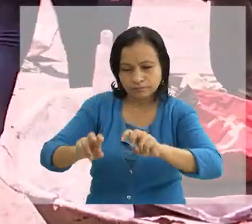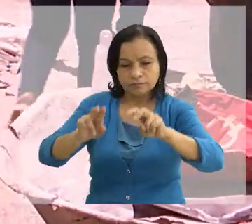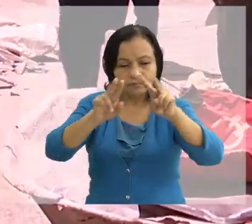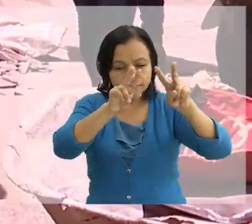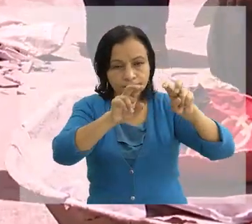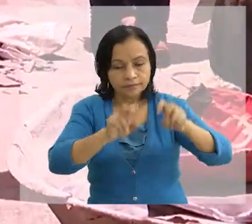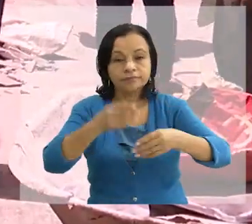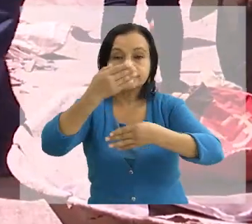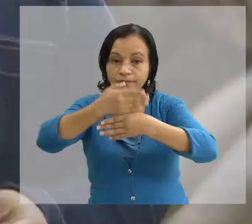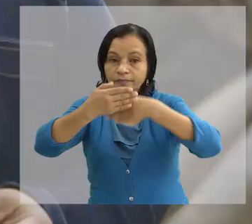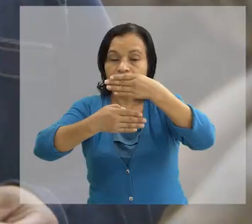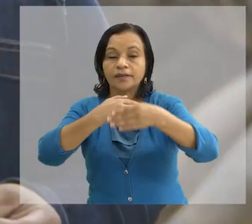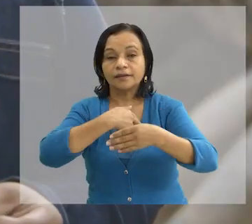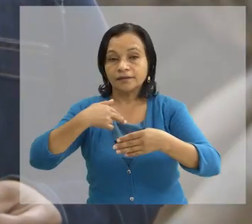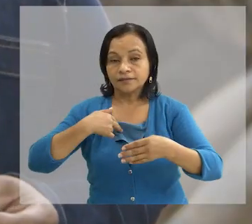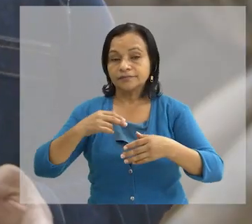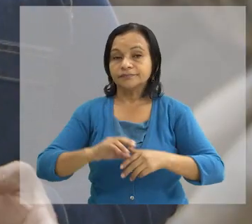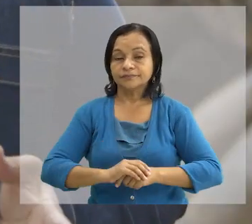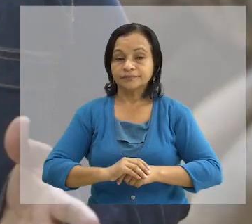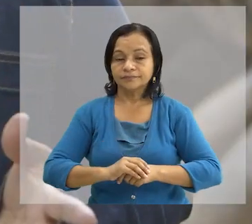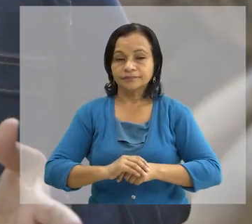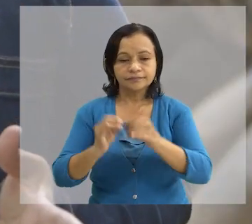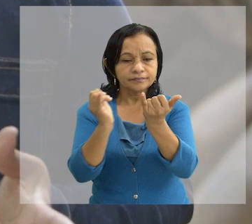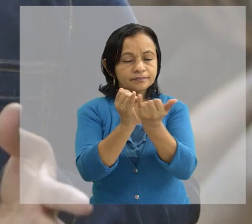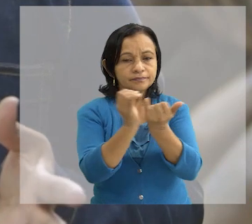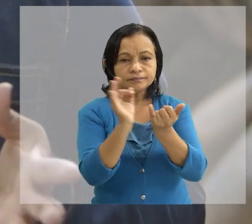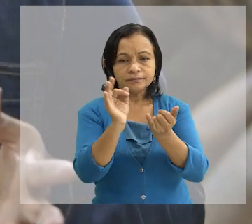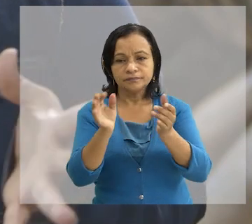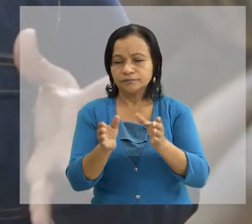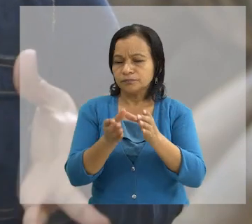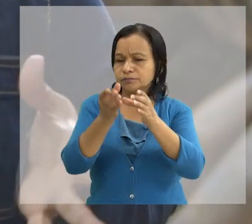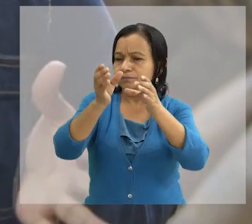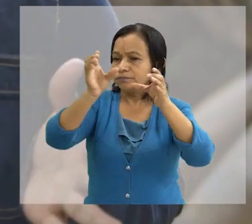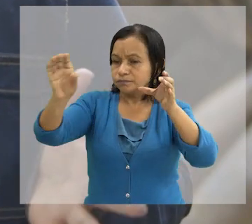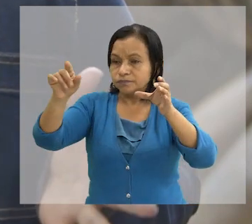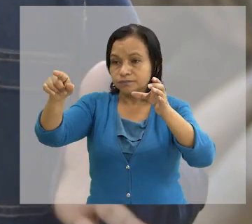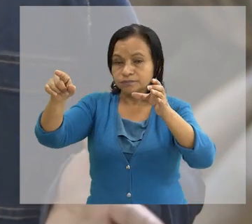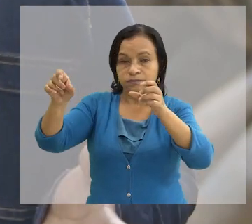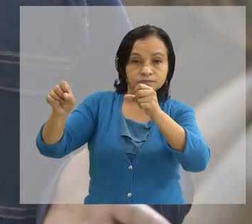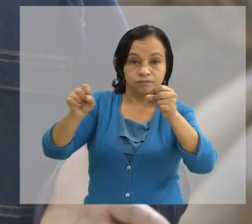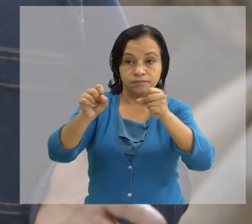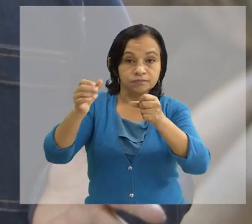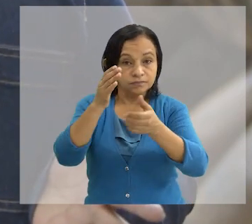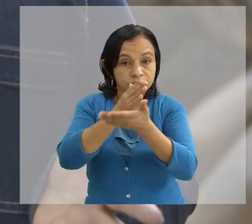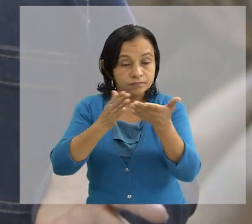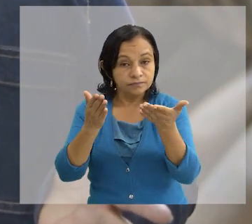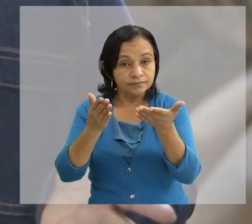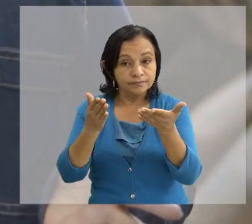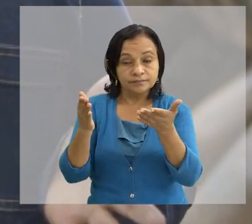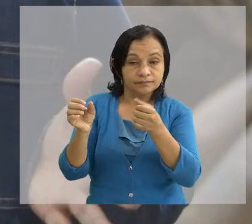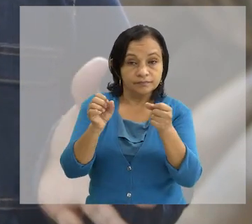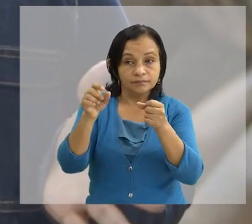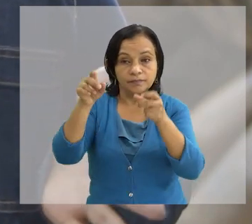la construcción que se está haciendo Las mismas figuras tienen una seguridad de que a la hora de un evento Ya